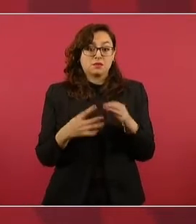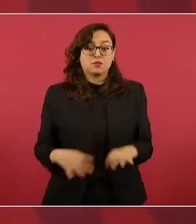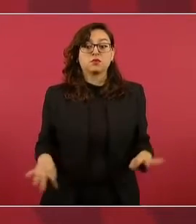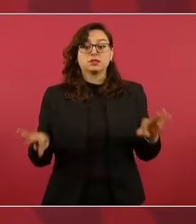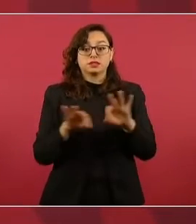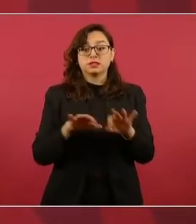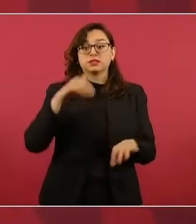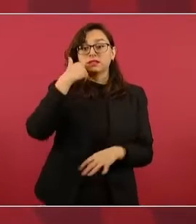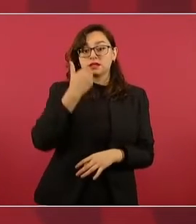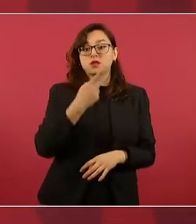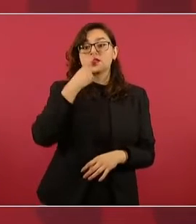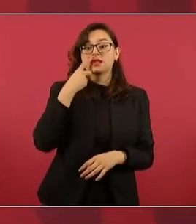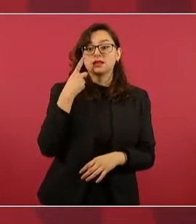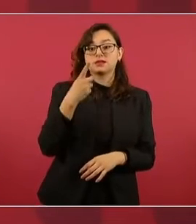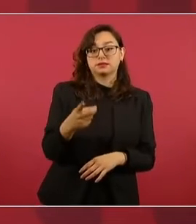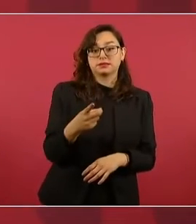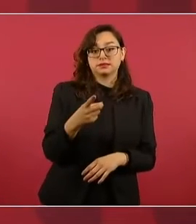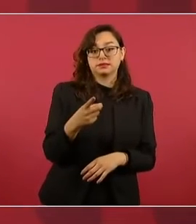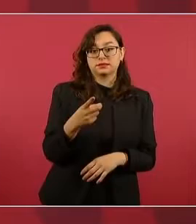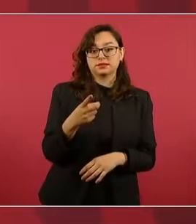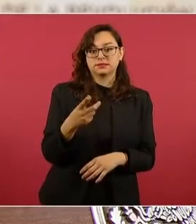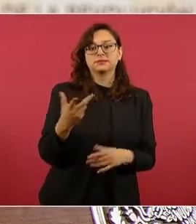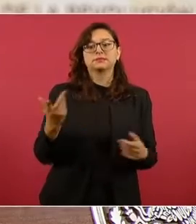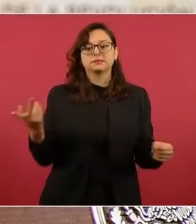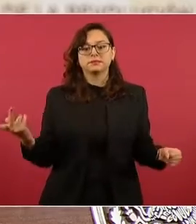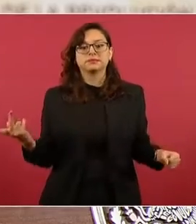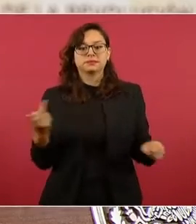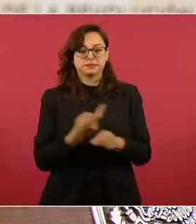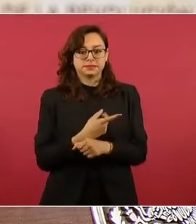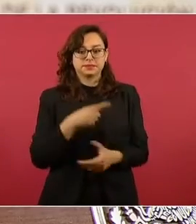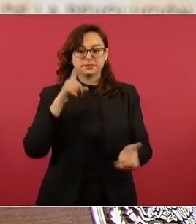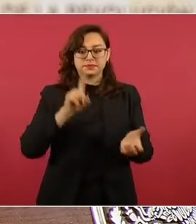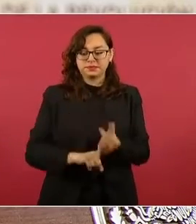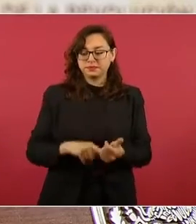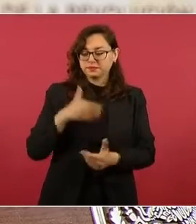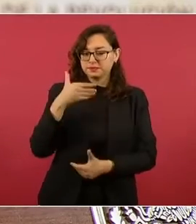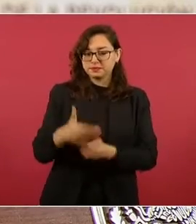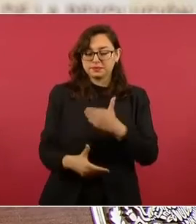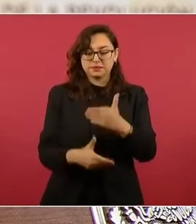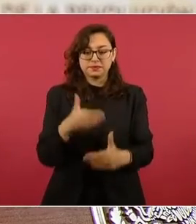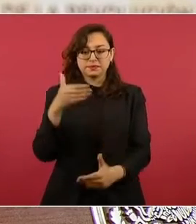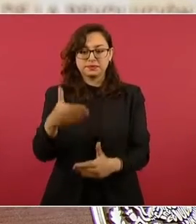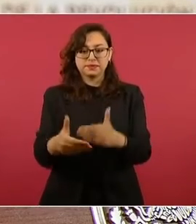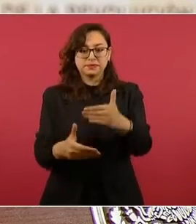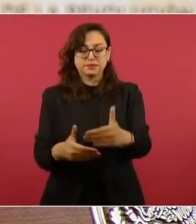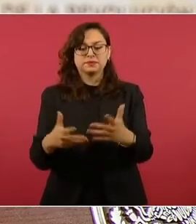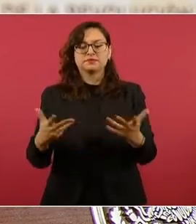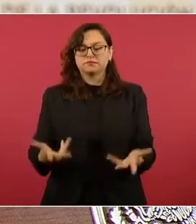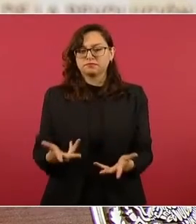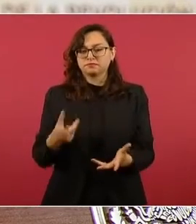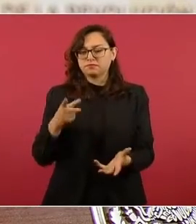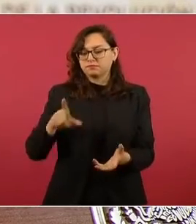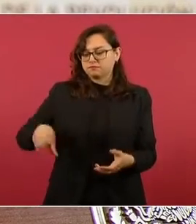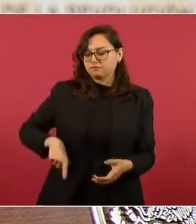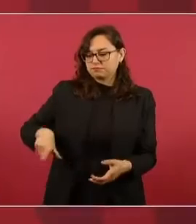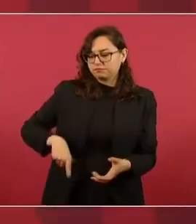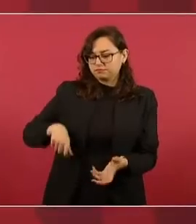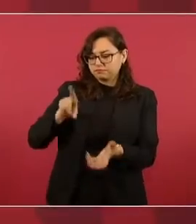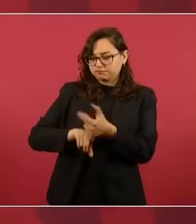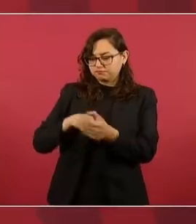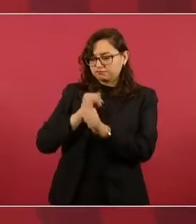sobre los procedimientos en cuanto a investigaciones en el gobierno.